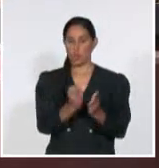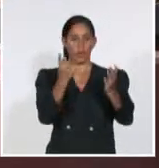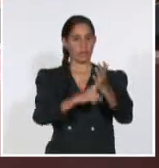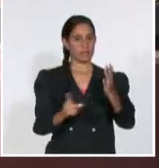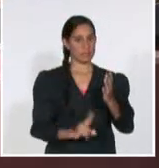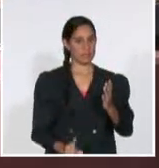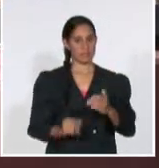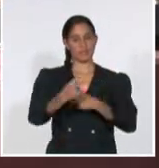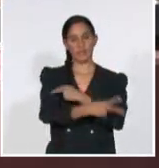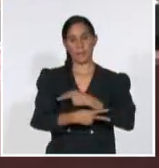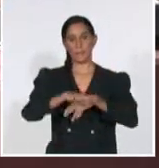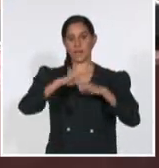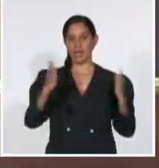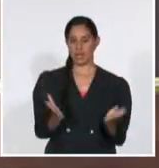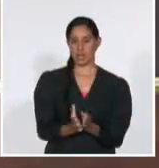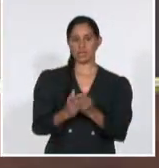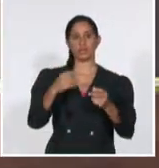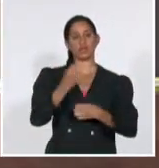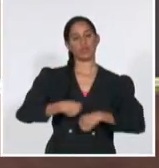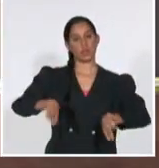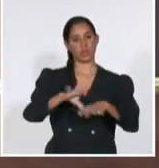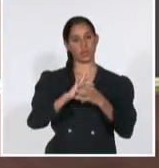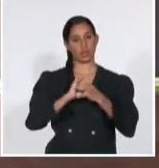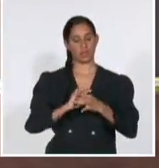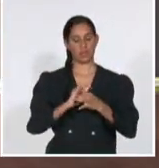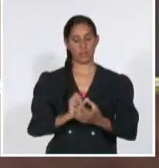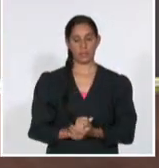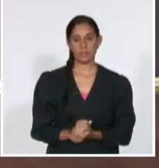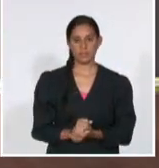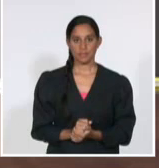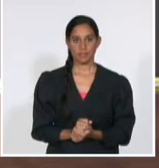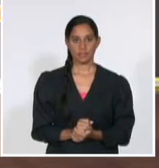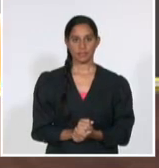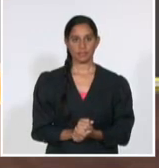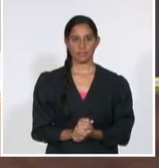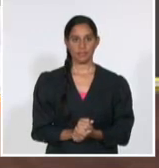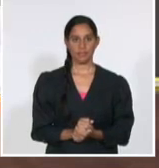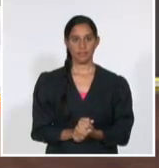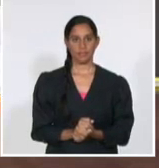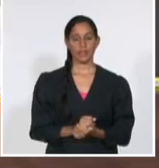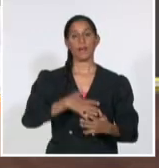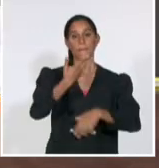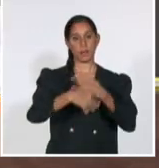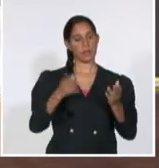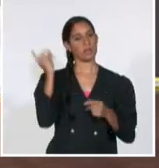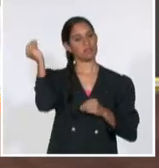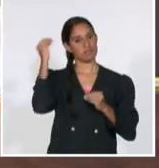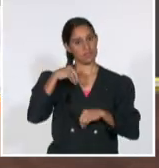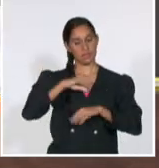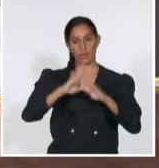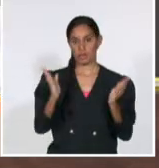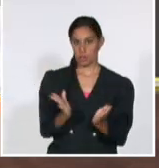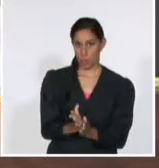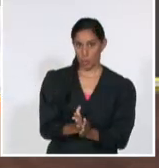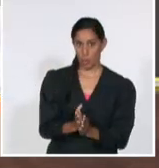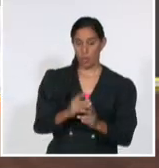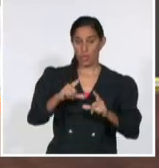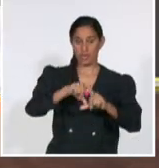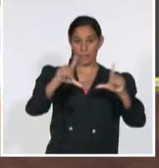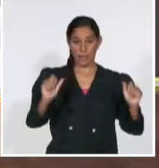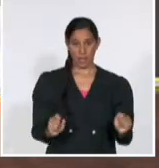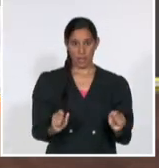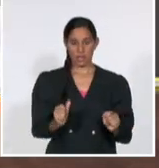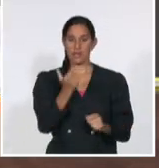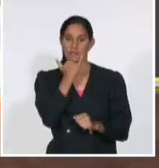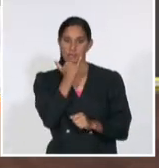siempre con la participación popular. Hay problemas que están sucediendo en nuestra sociedad e insuficiencias que no tienen que ver